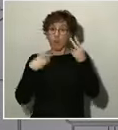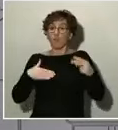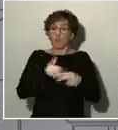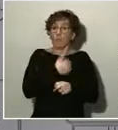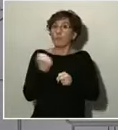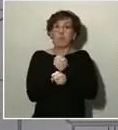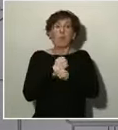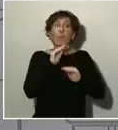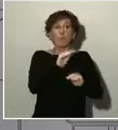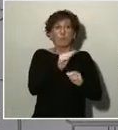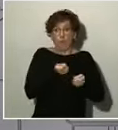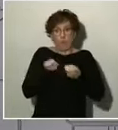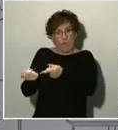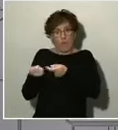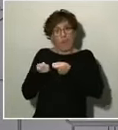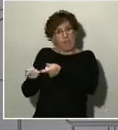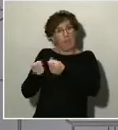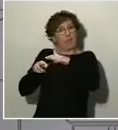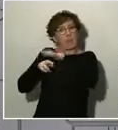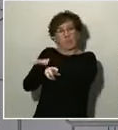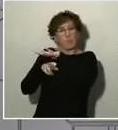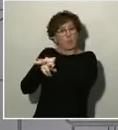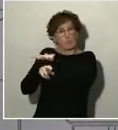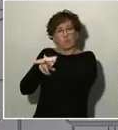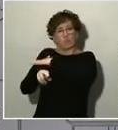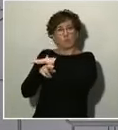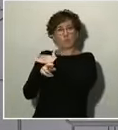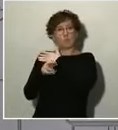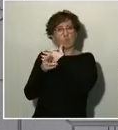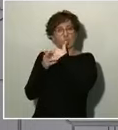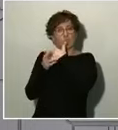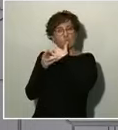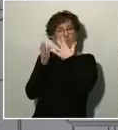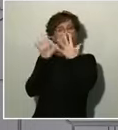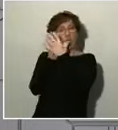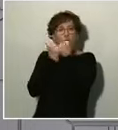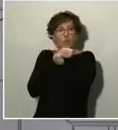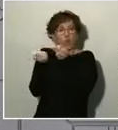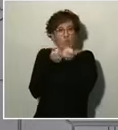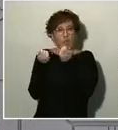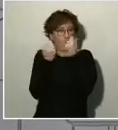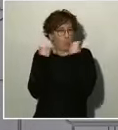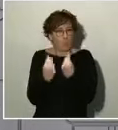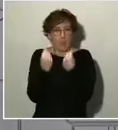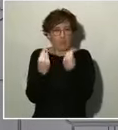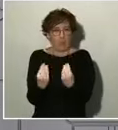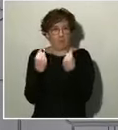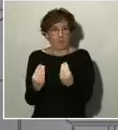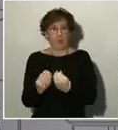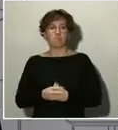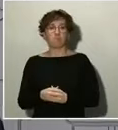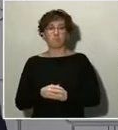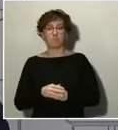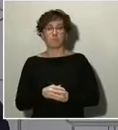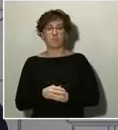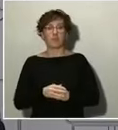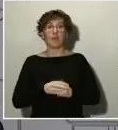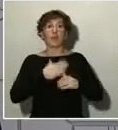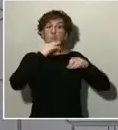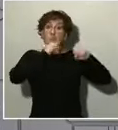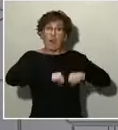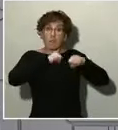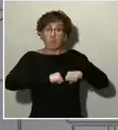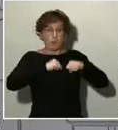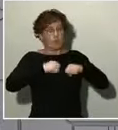recursos, extremar la coordinación en este momento tan crítico. La de los mayores, no me olvidaré nunca de repetirlo,